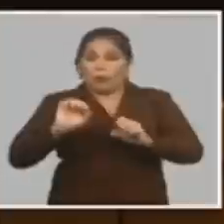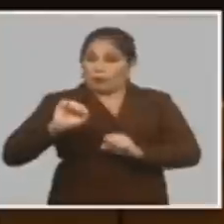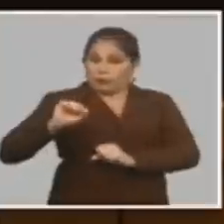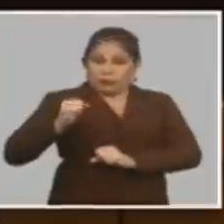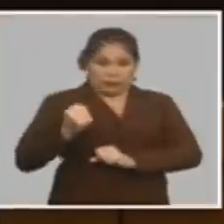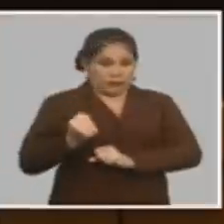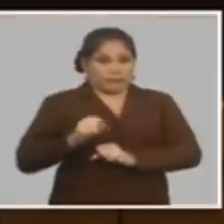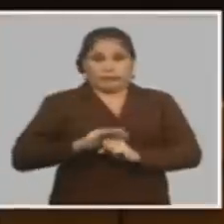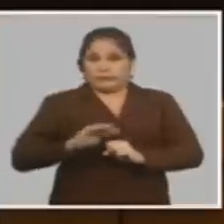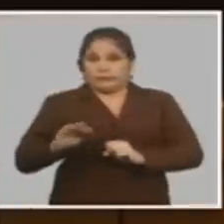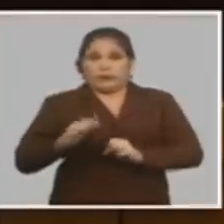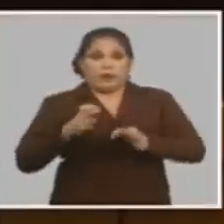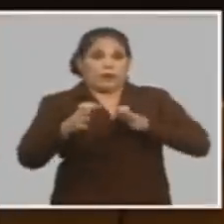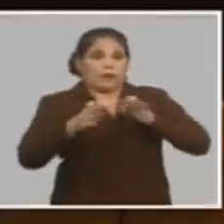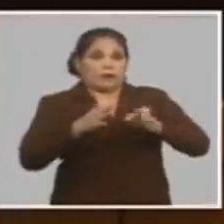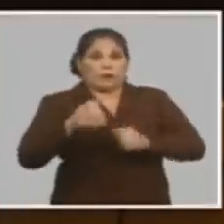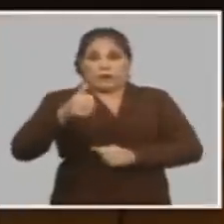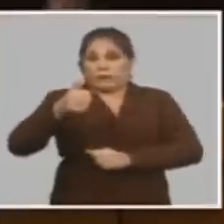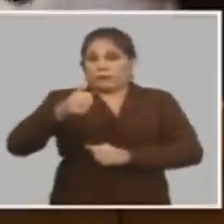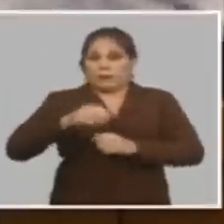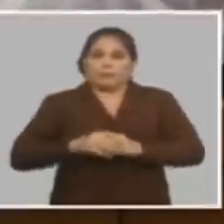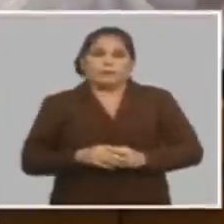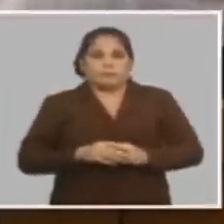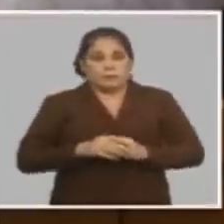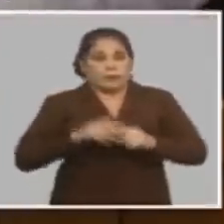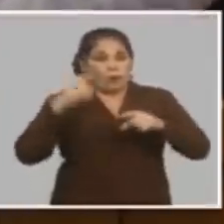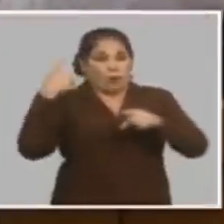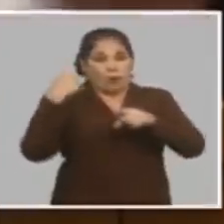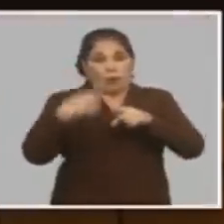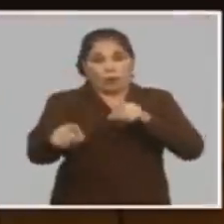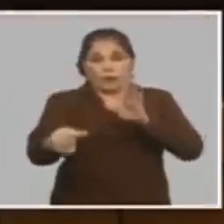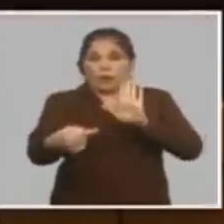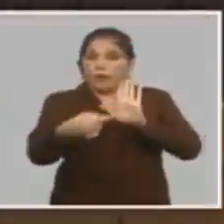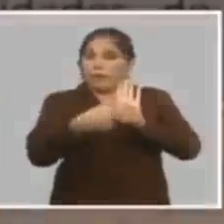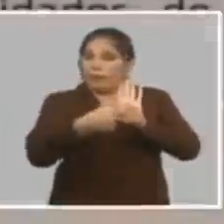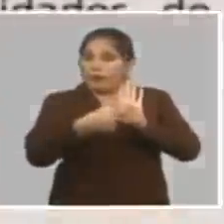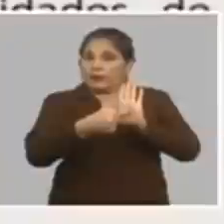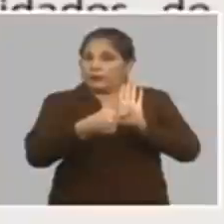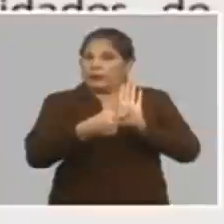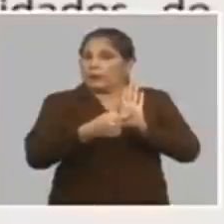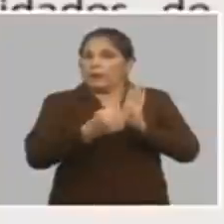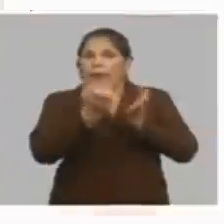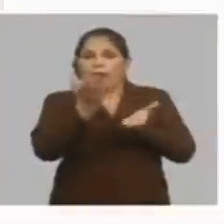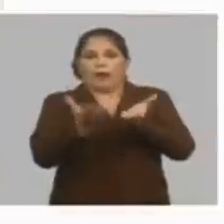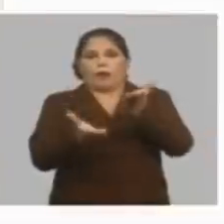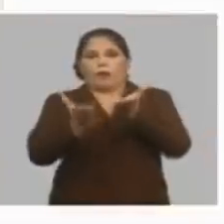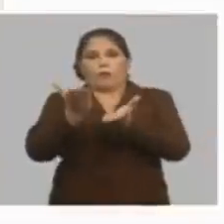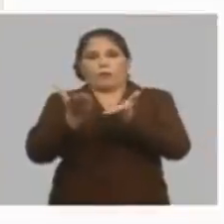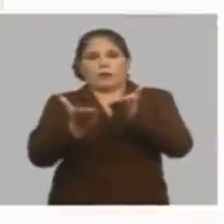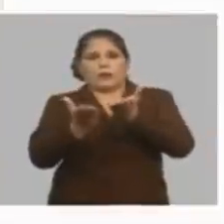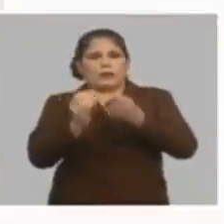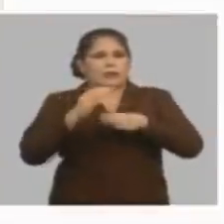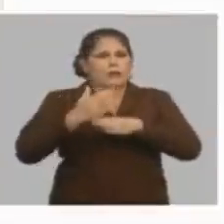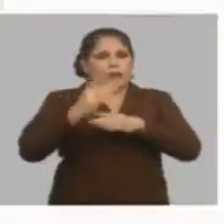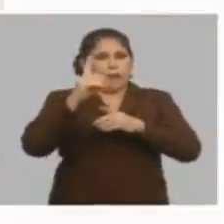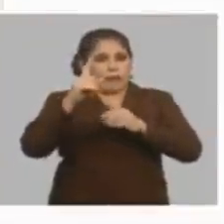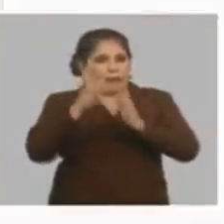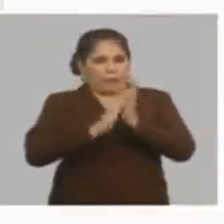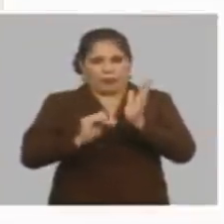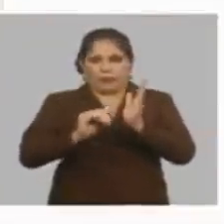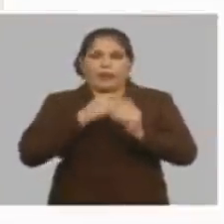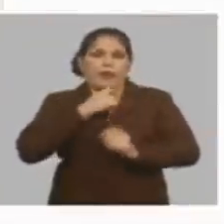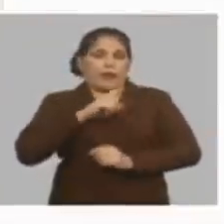y funcionar y lo otro también es un mecanismo de compensación el primer mes